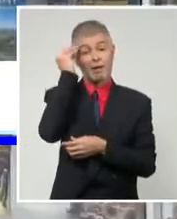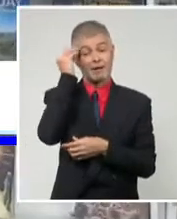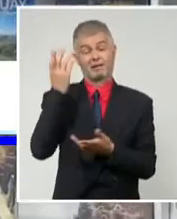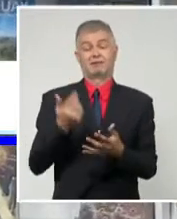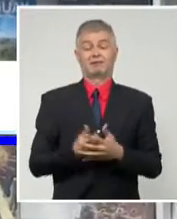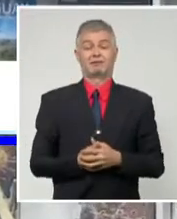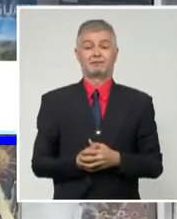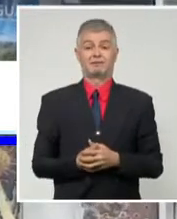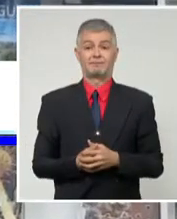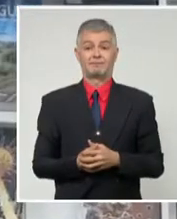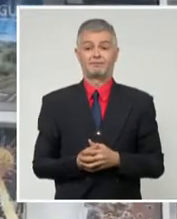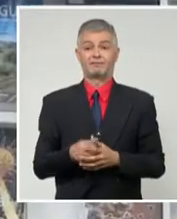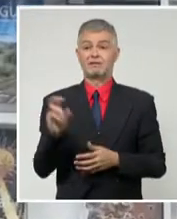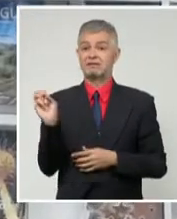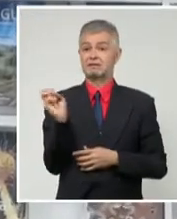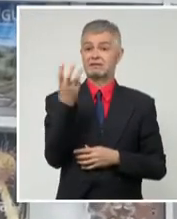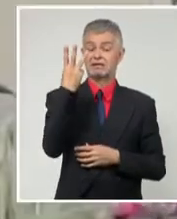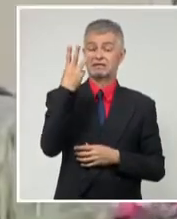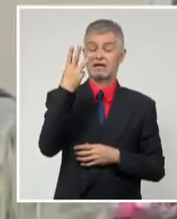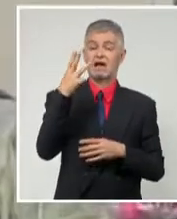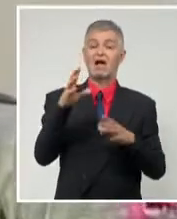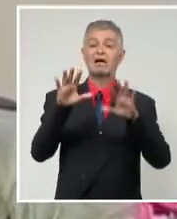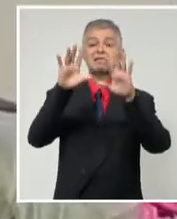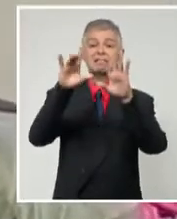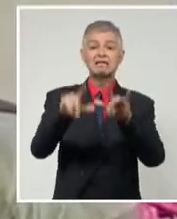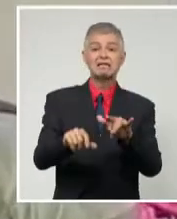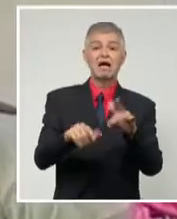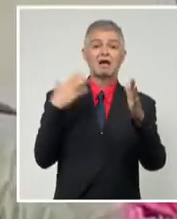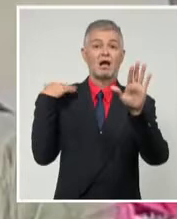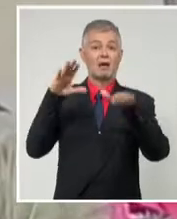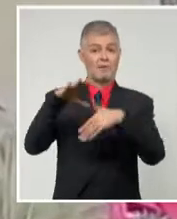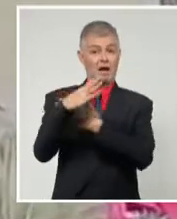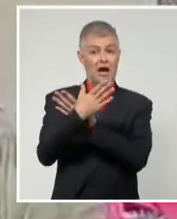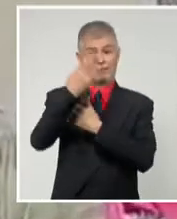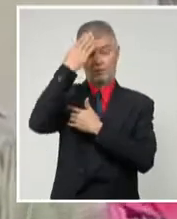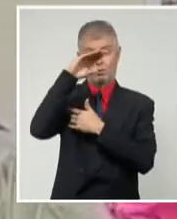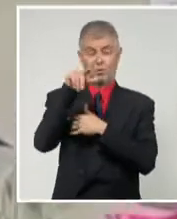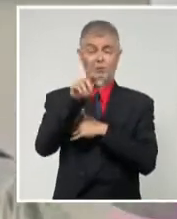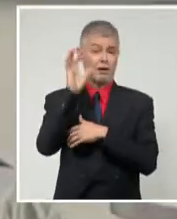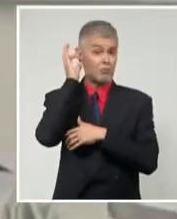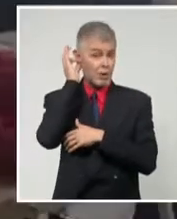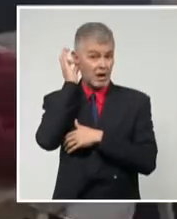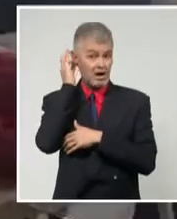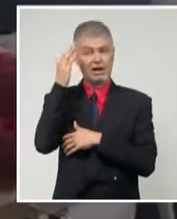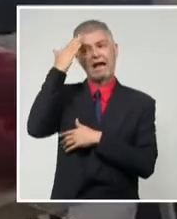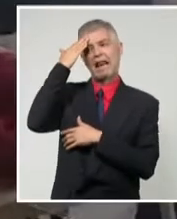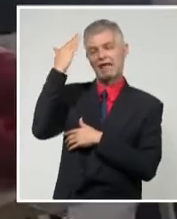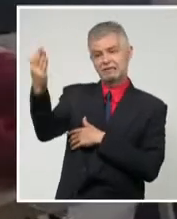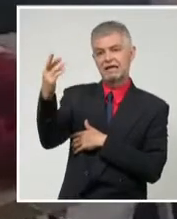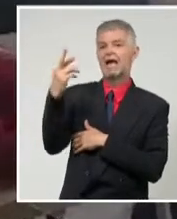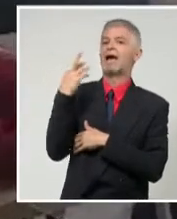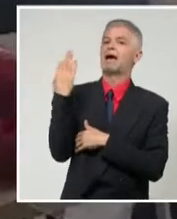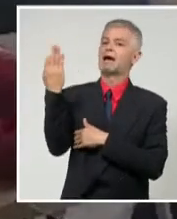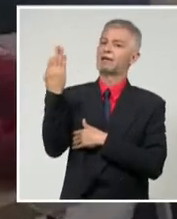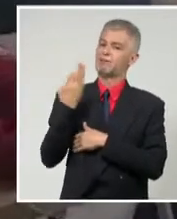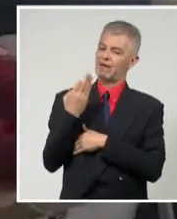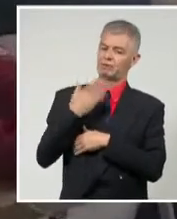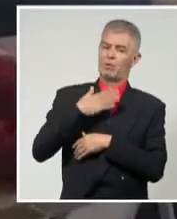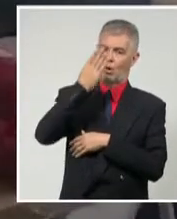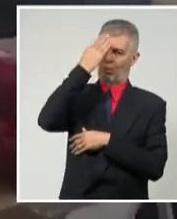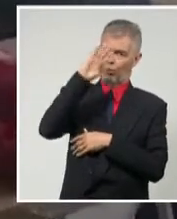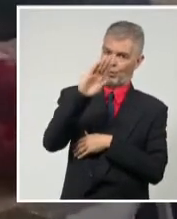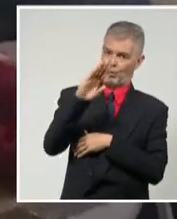La tercera secretaria de la Embajada cubana, Marta García, agradeció el respeto por la isla expresado por sus